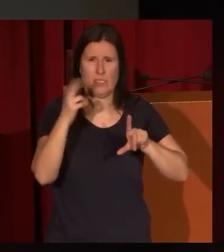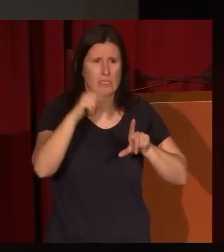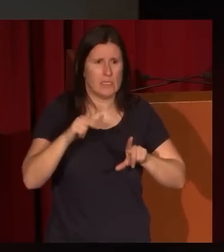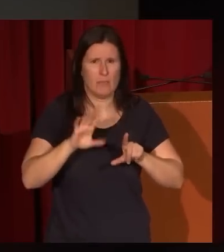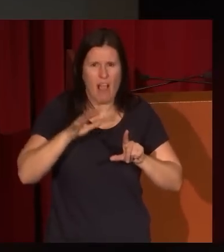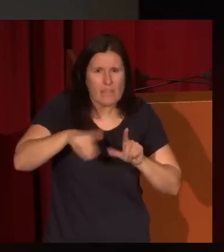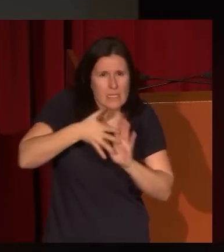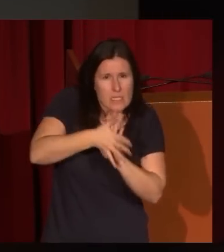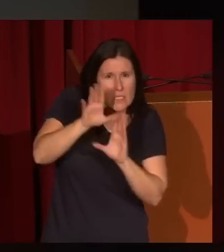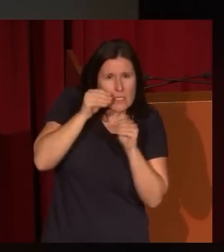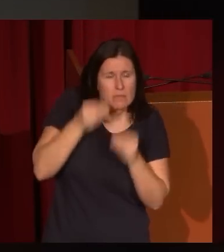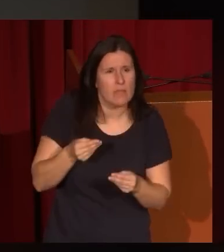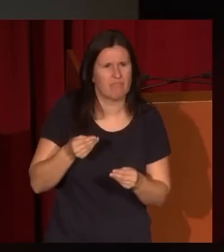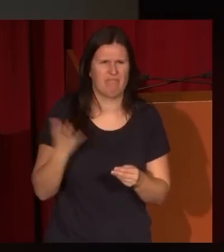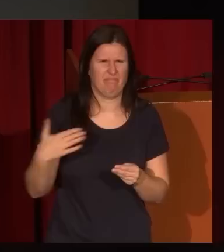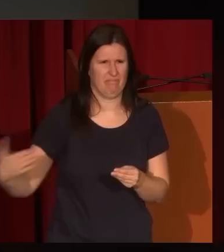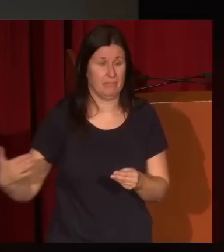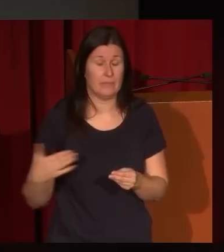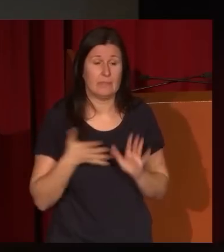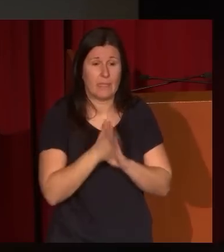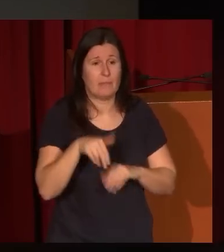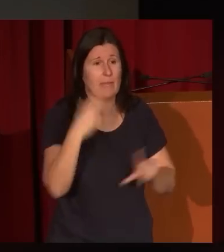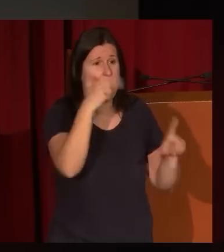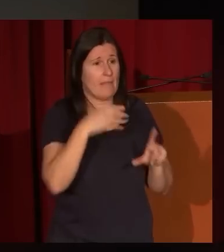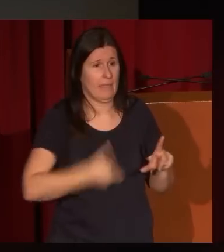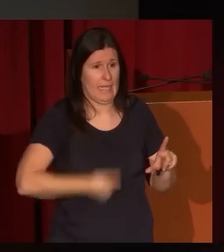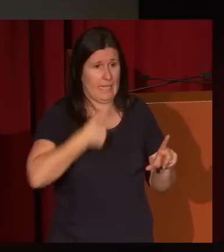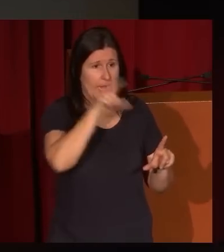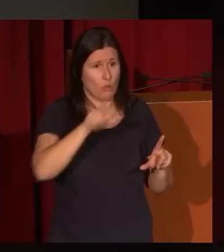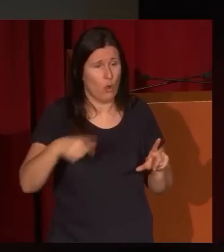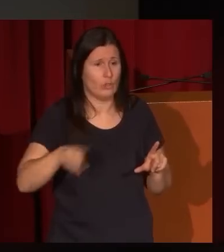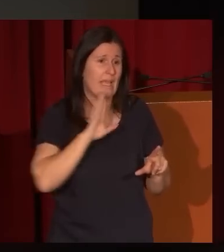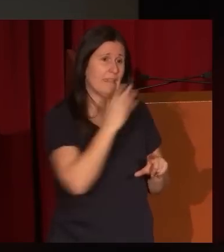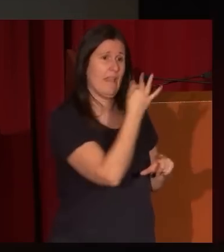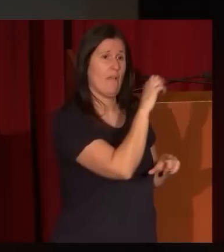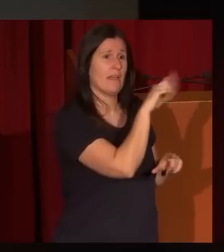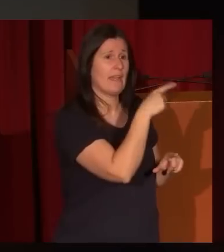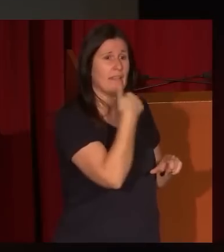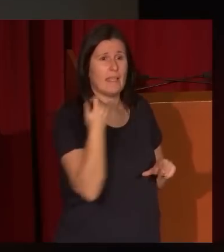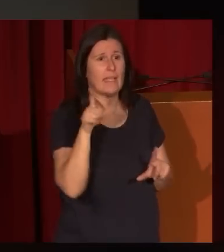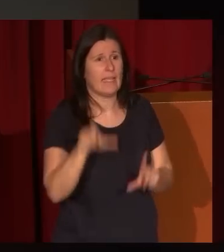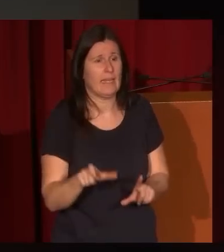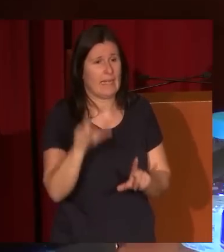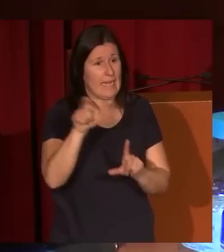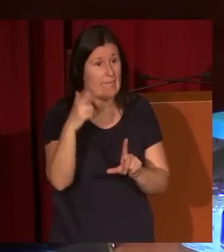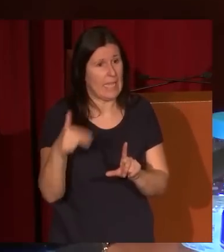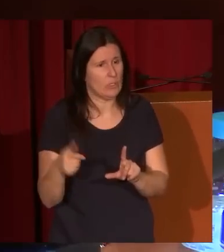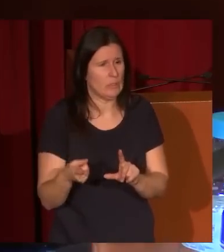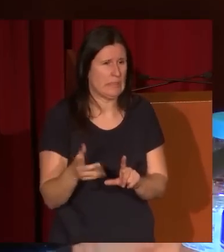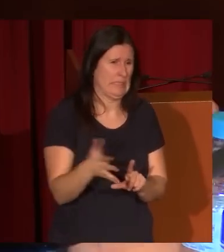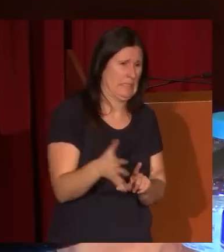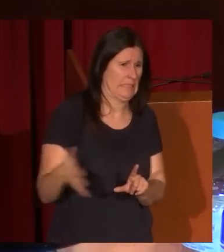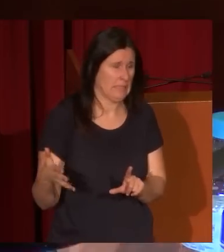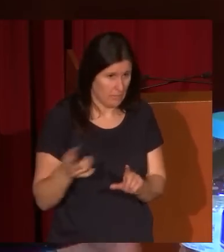Como les digo, también hace retratos, que ya nos decía Enrique Lafuente Ferrari que era muy mal retratista, es verdad, lo era,